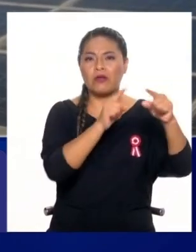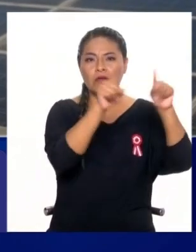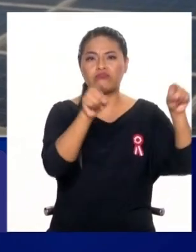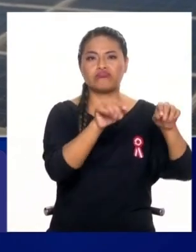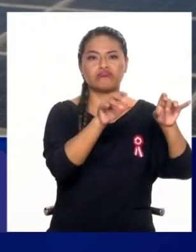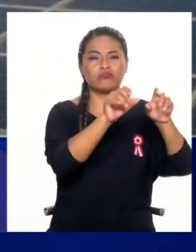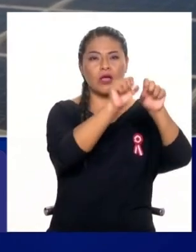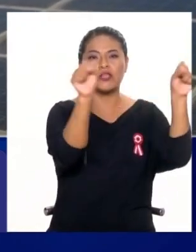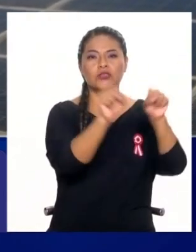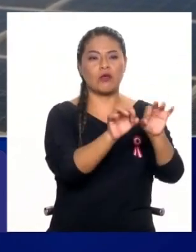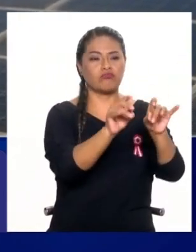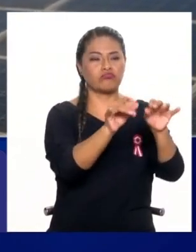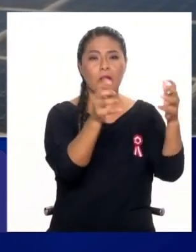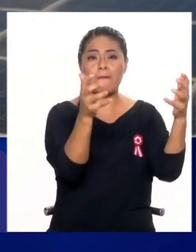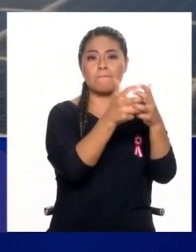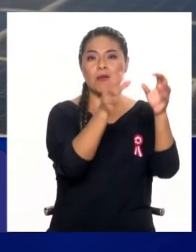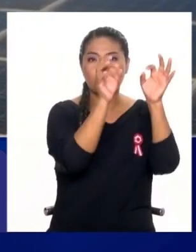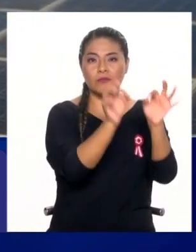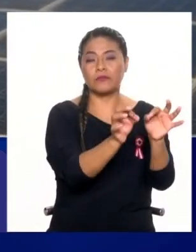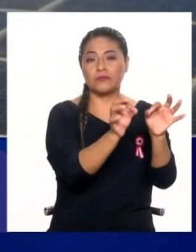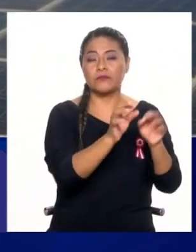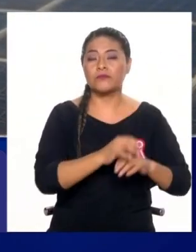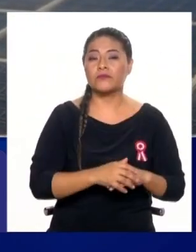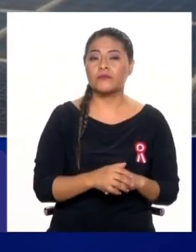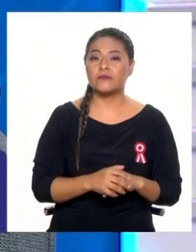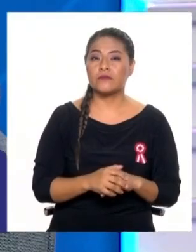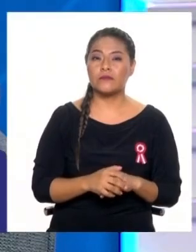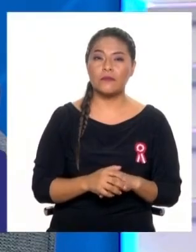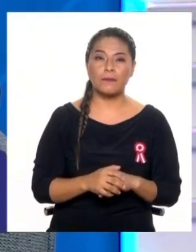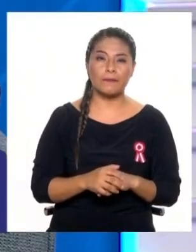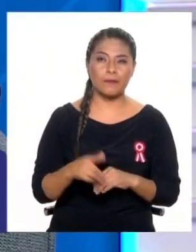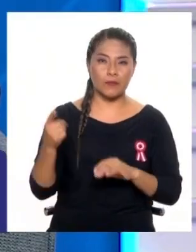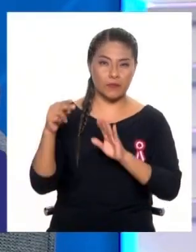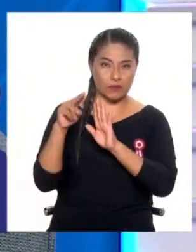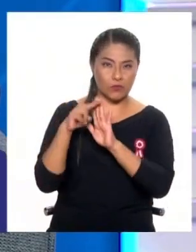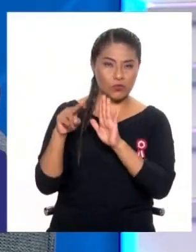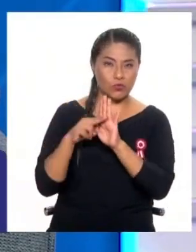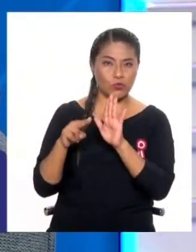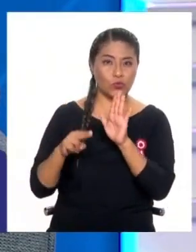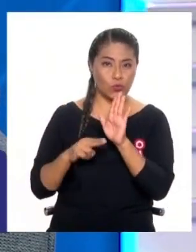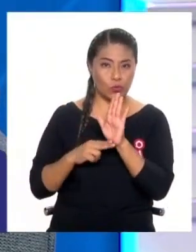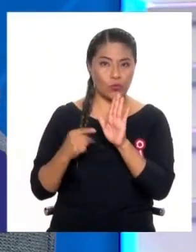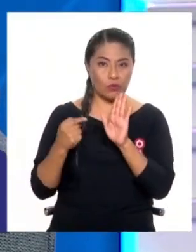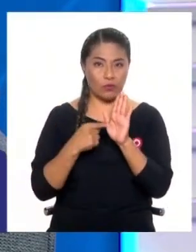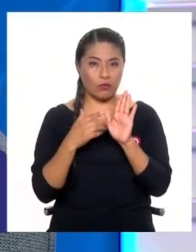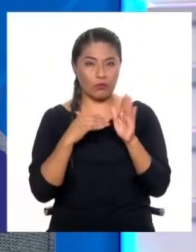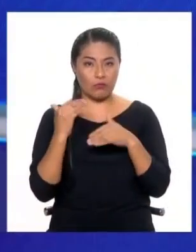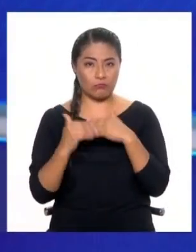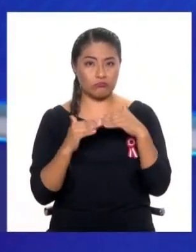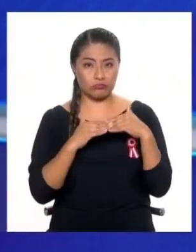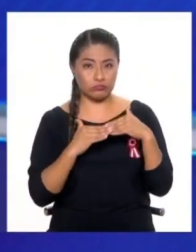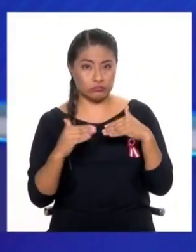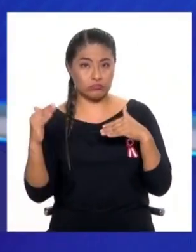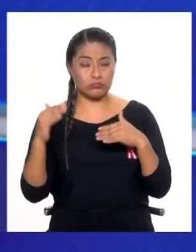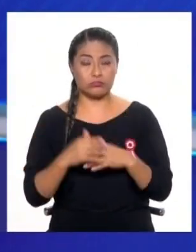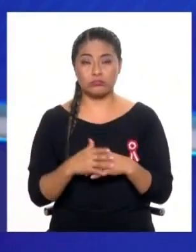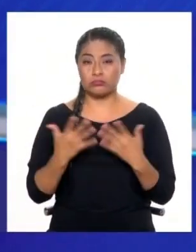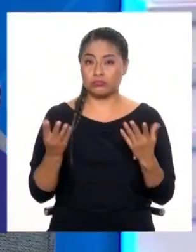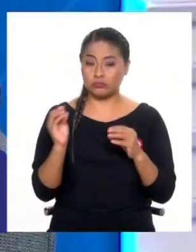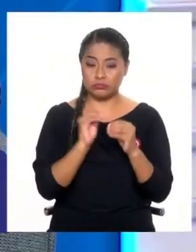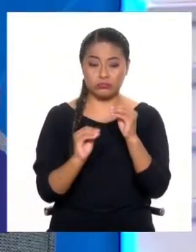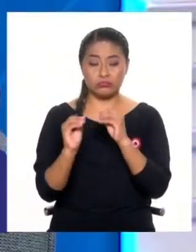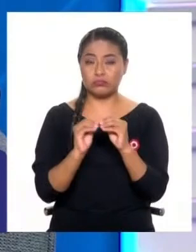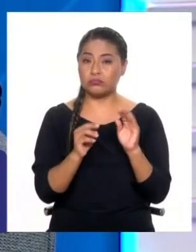muy preciso, ¿no es cierto? Ahora, esta norma que, como estábamos mencionando, va a desarrollarse, seguramente se va a